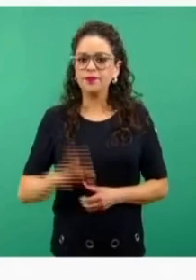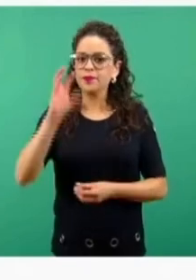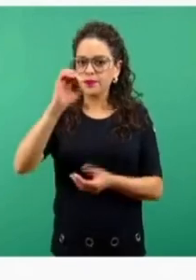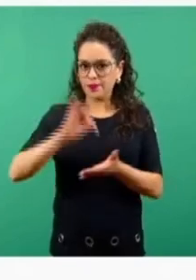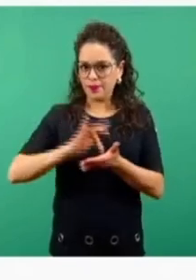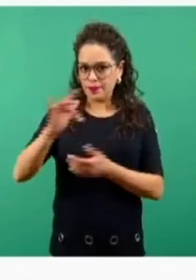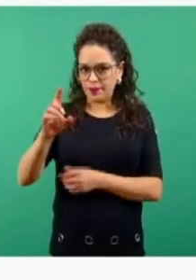Gracias también.